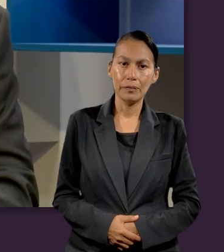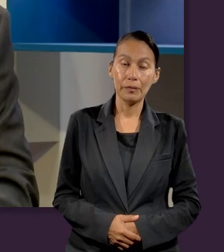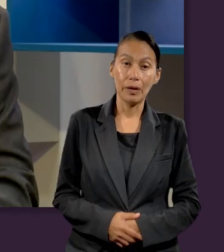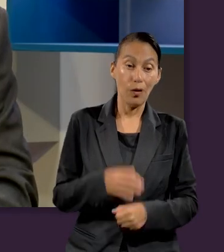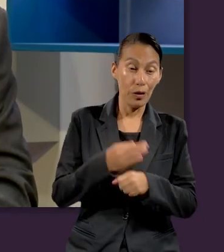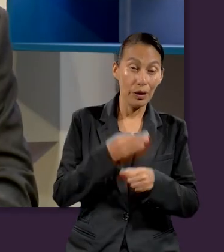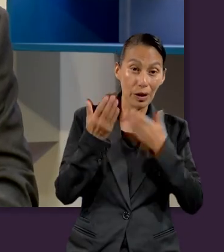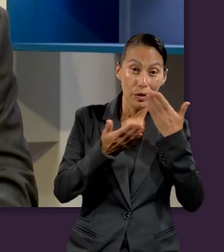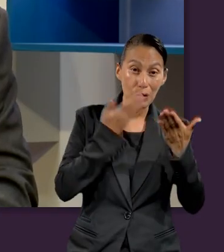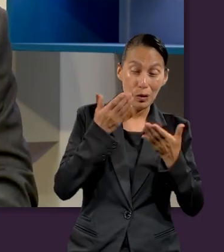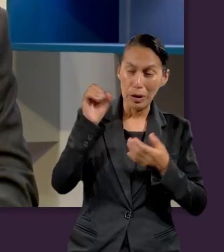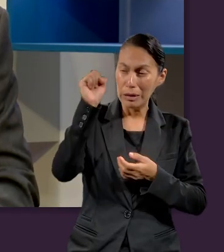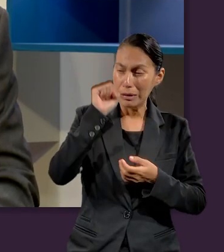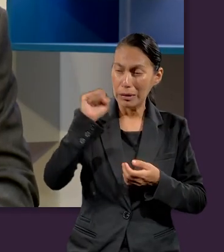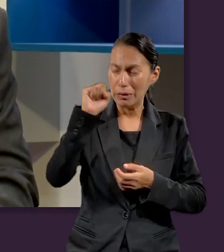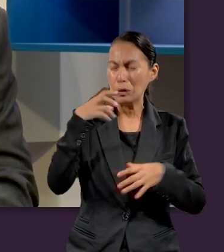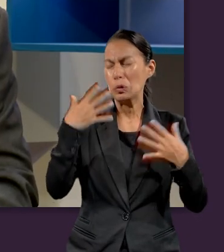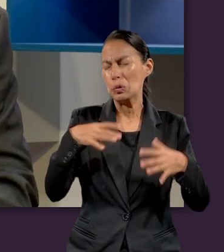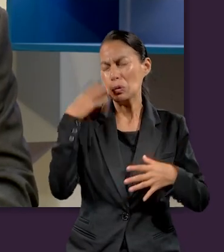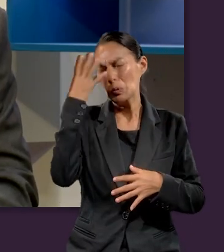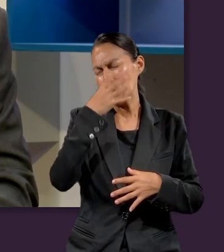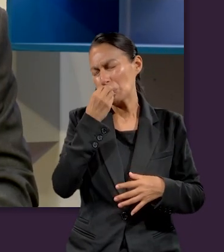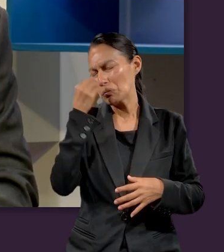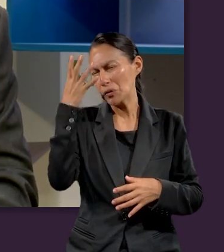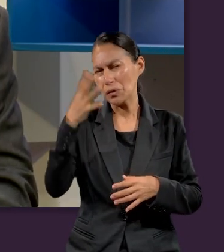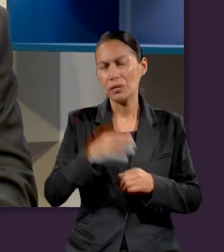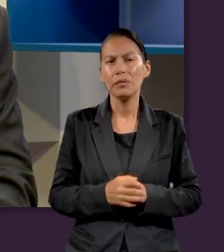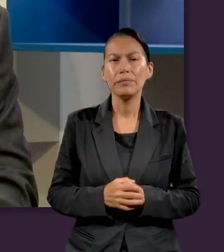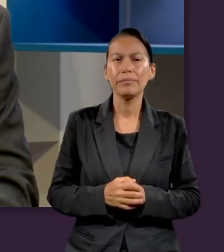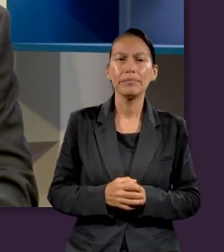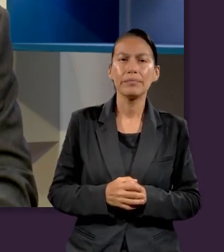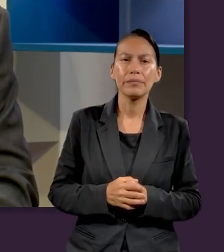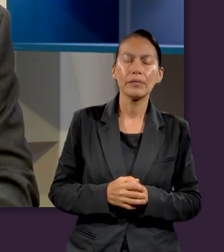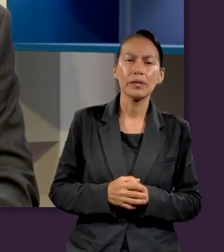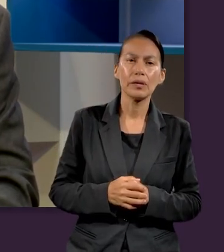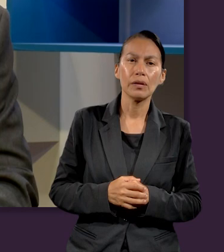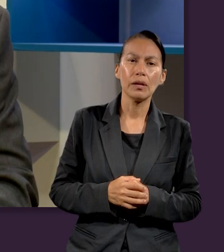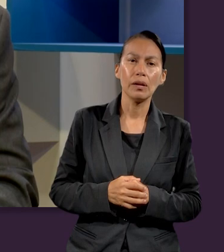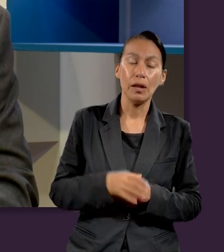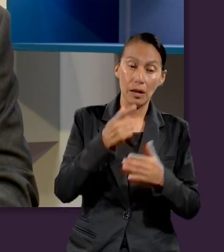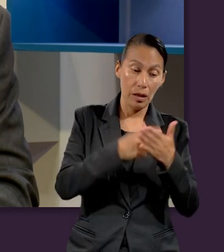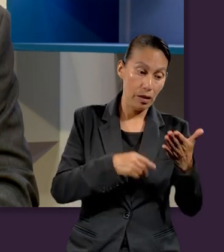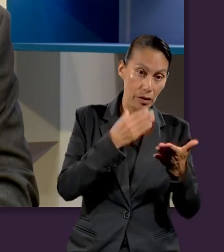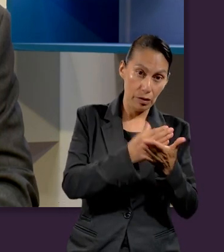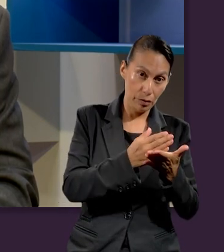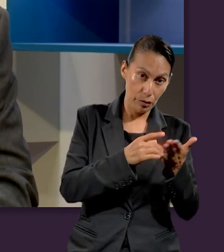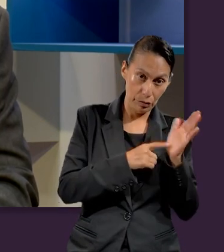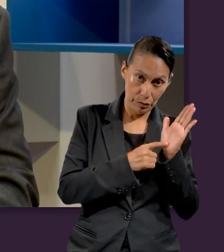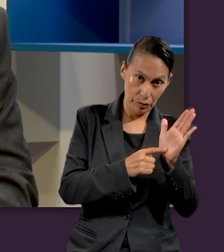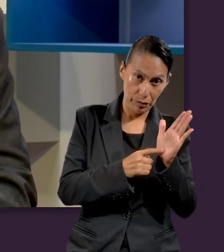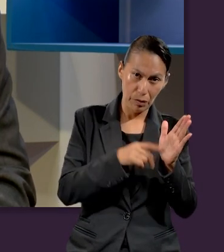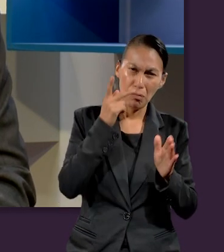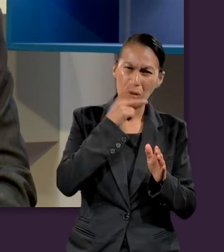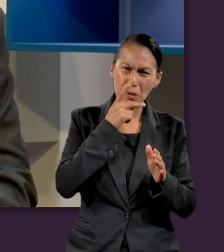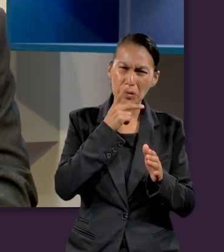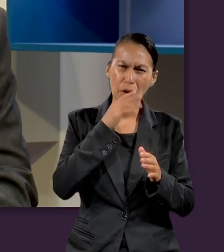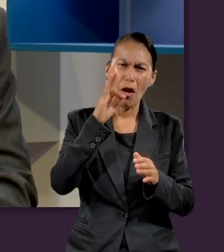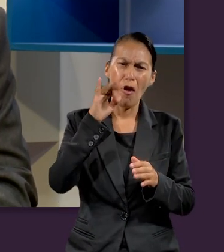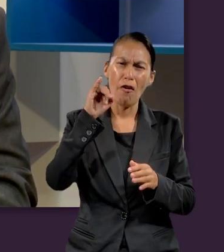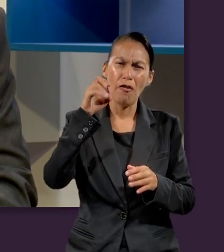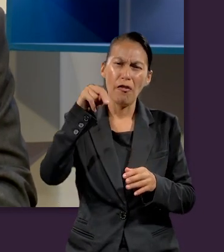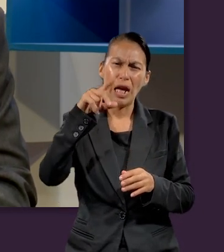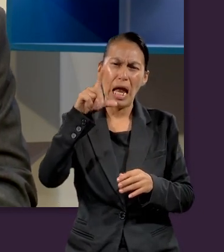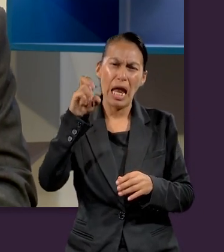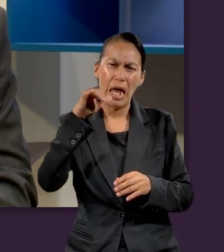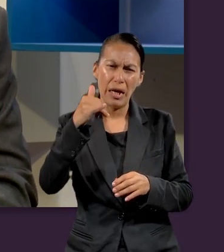En este estudio fascinante del sábado, y según el modelo que la lección, que el pastor